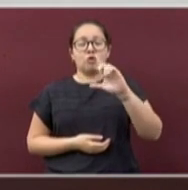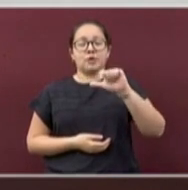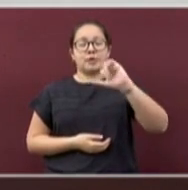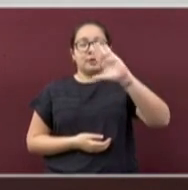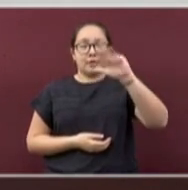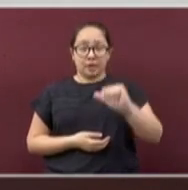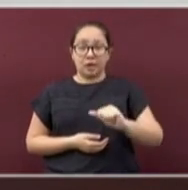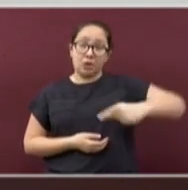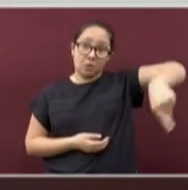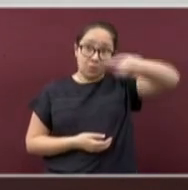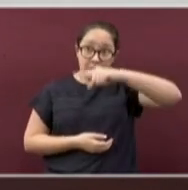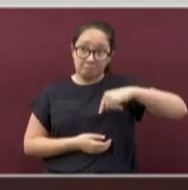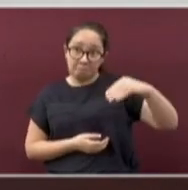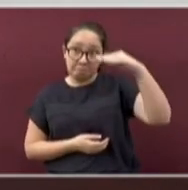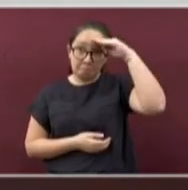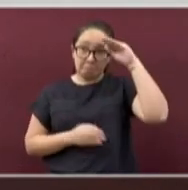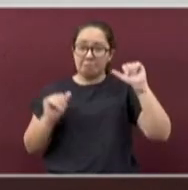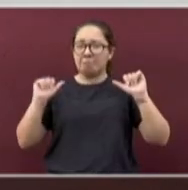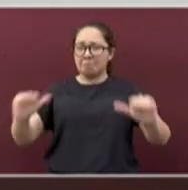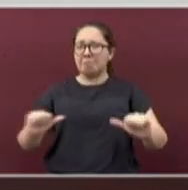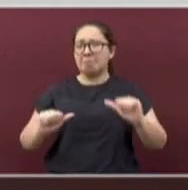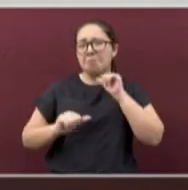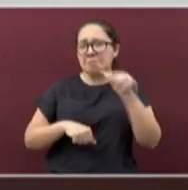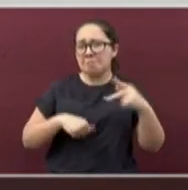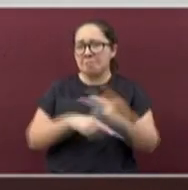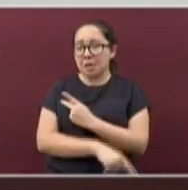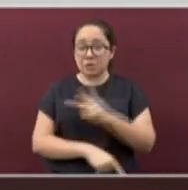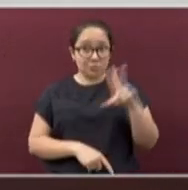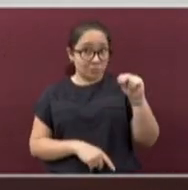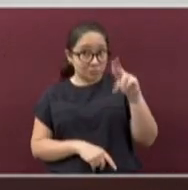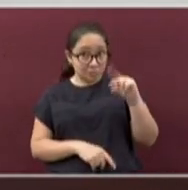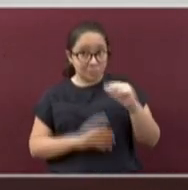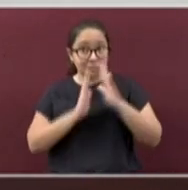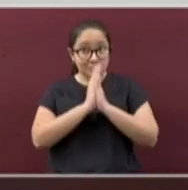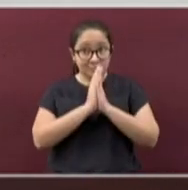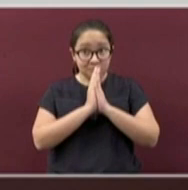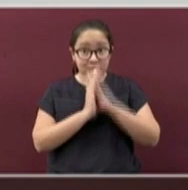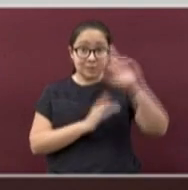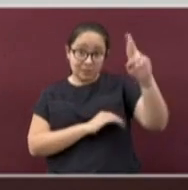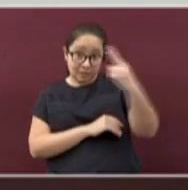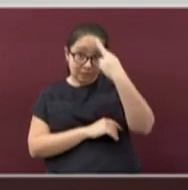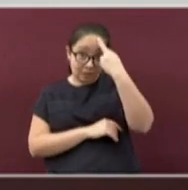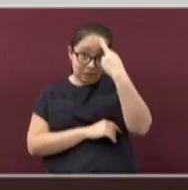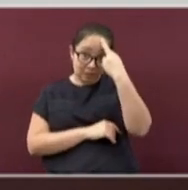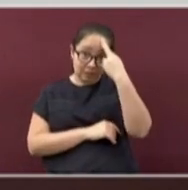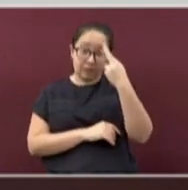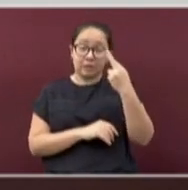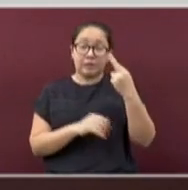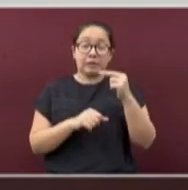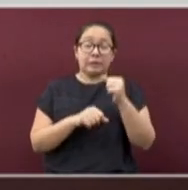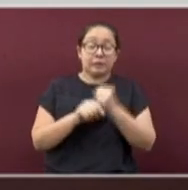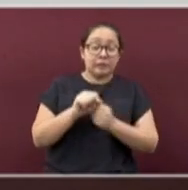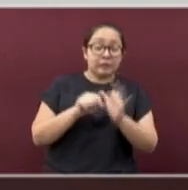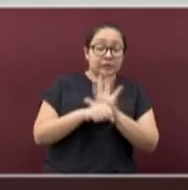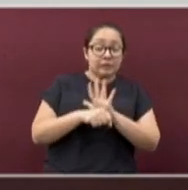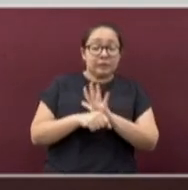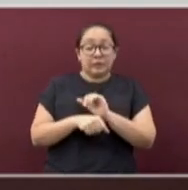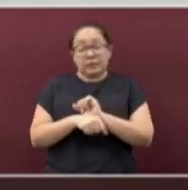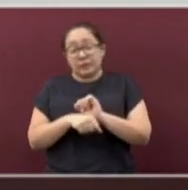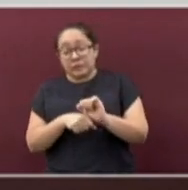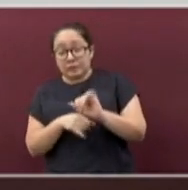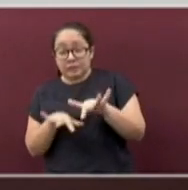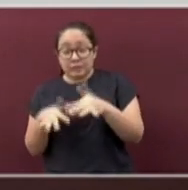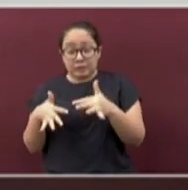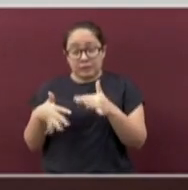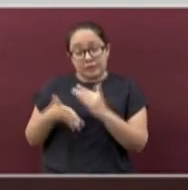Recuerden que si se infectan por el SARS-CoV-2, su cuadro clínico puede ser leve o moderado y recuperarse en